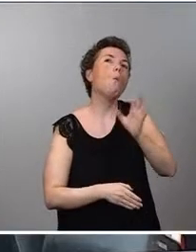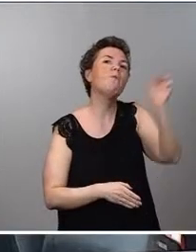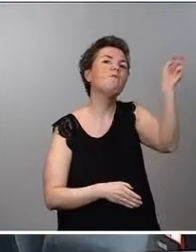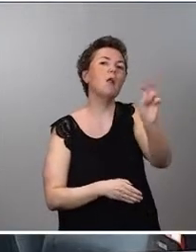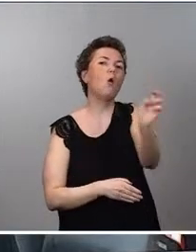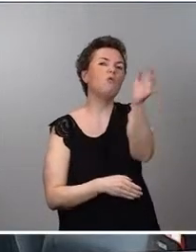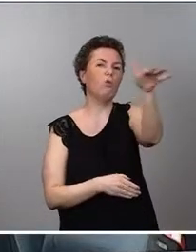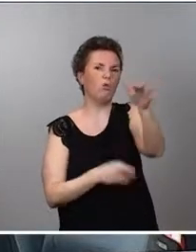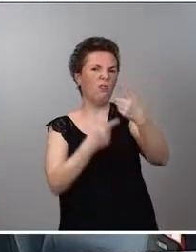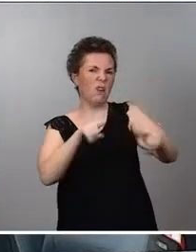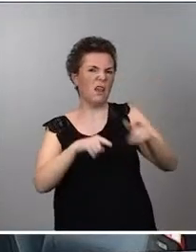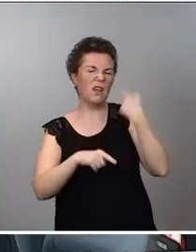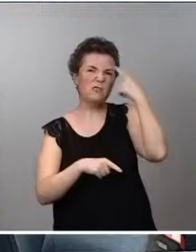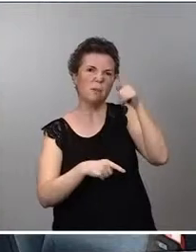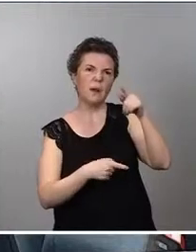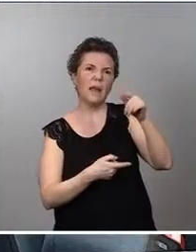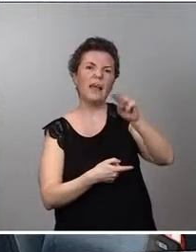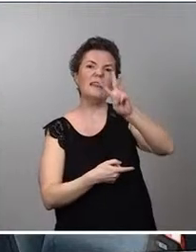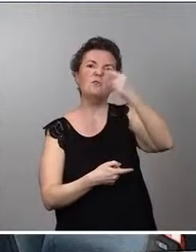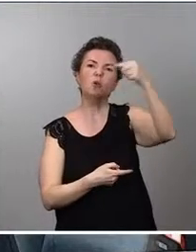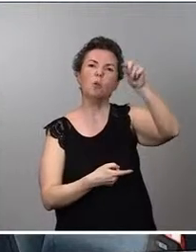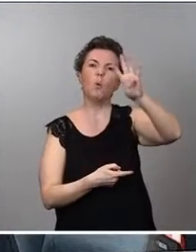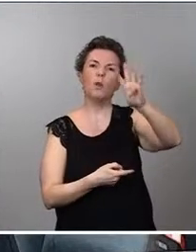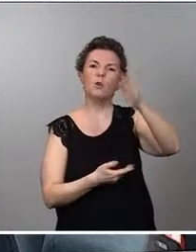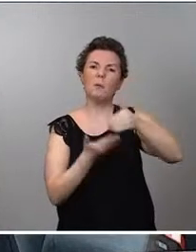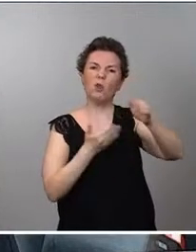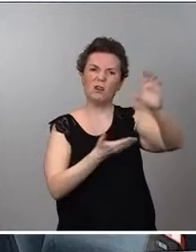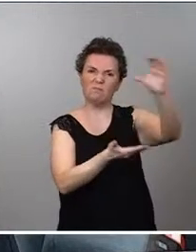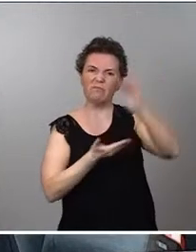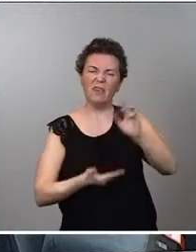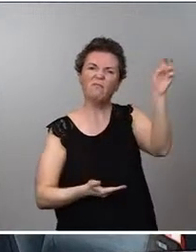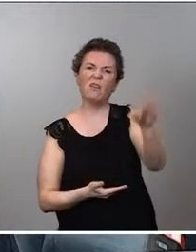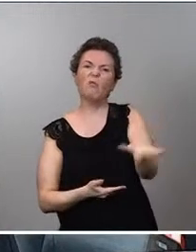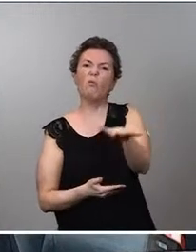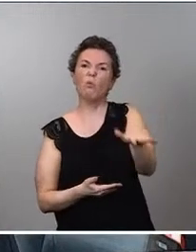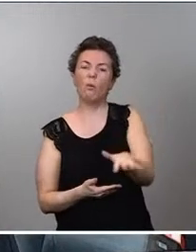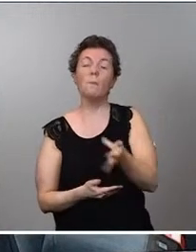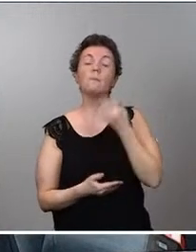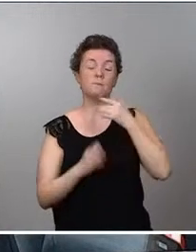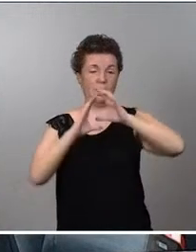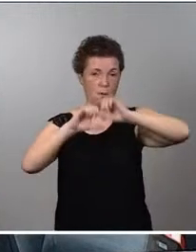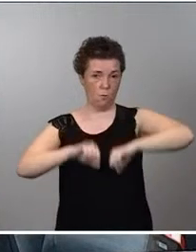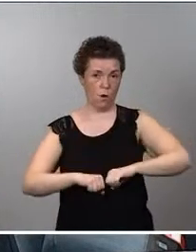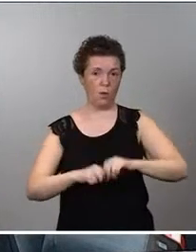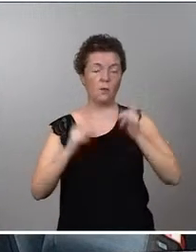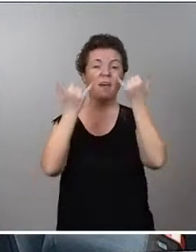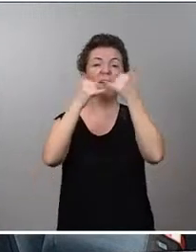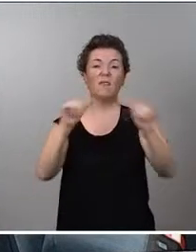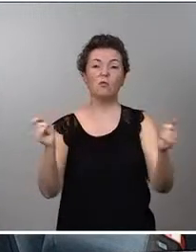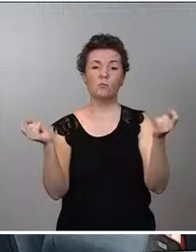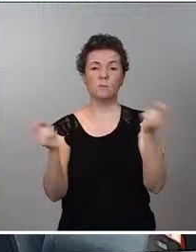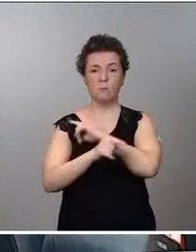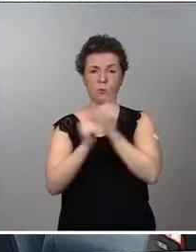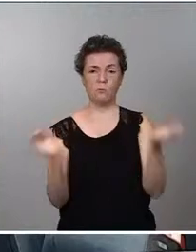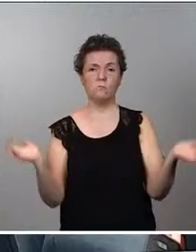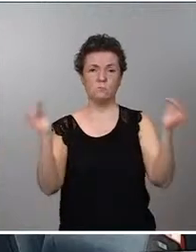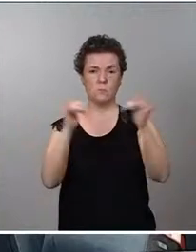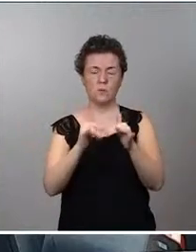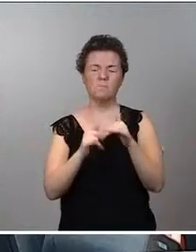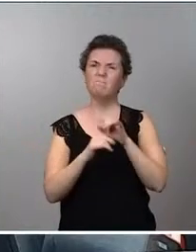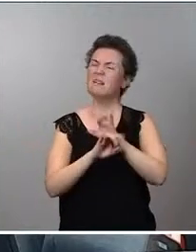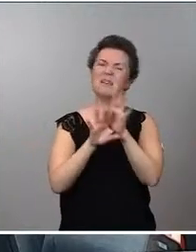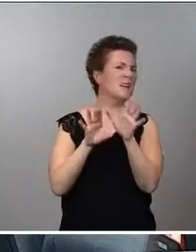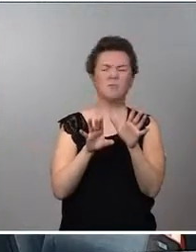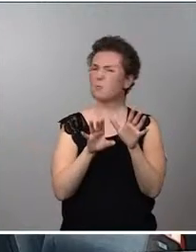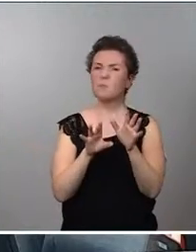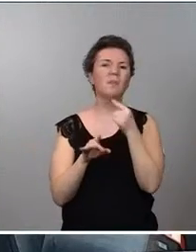Quería saber de dónde vienen estas 3,4 millones de dosis. Y sobre el acuerdo, sobre los eventos deportivos, no me ha quedado claro si ha dicho que